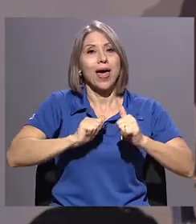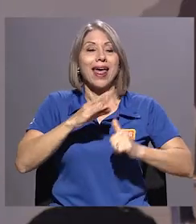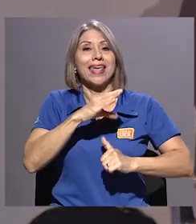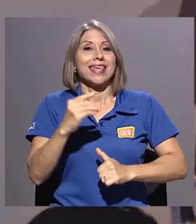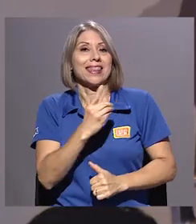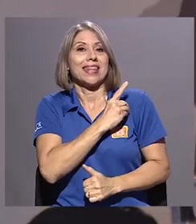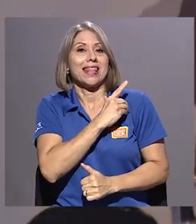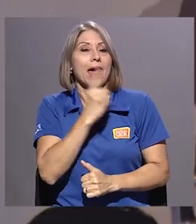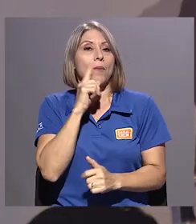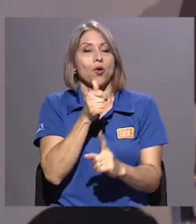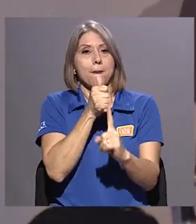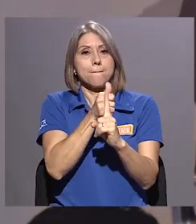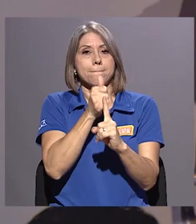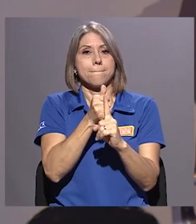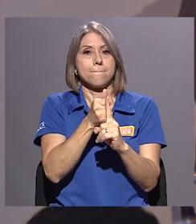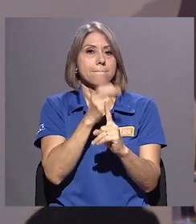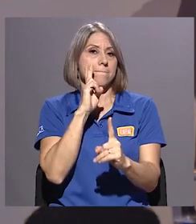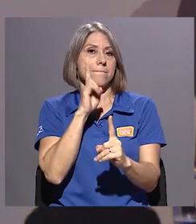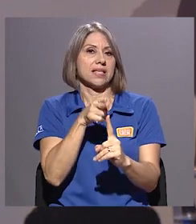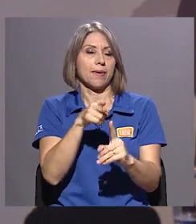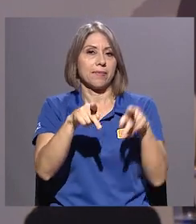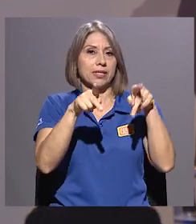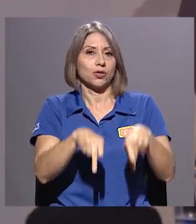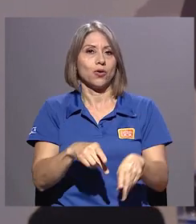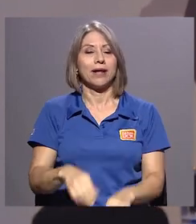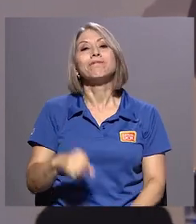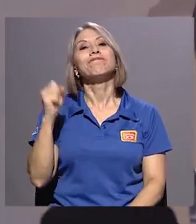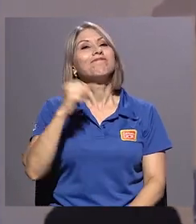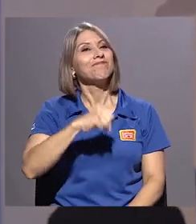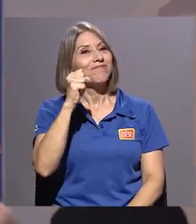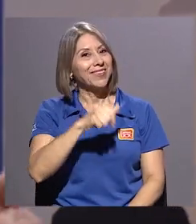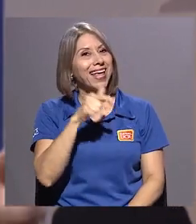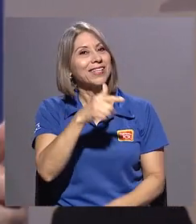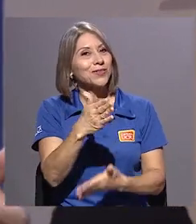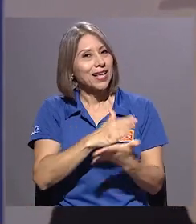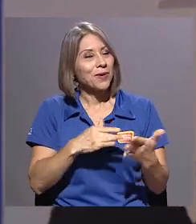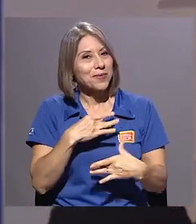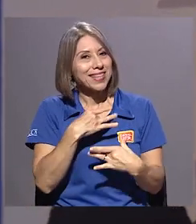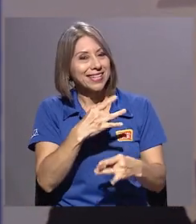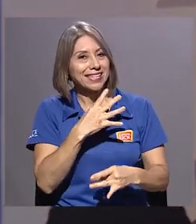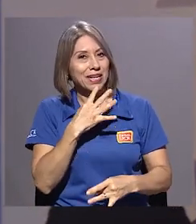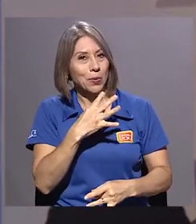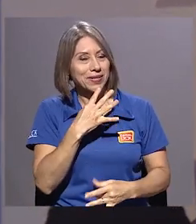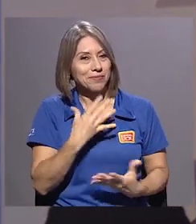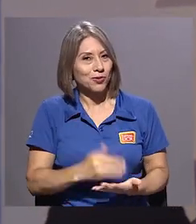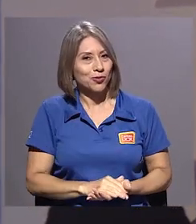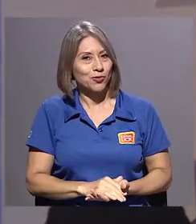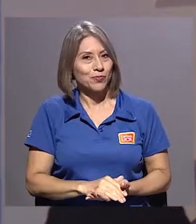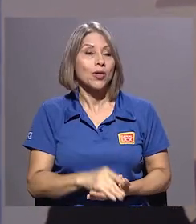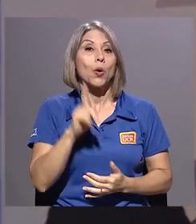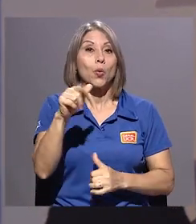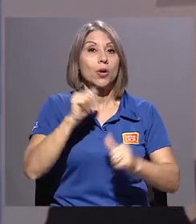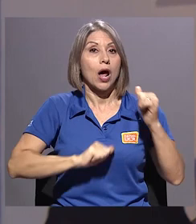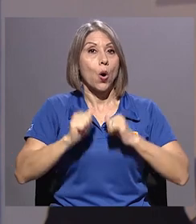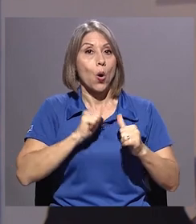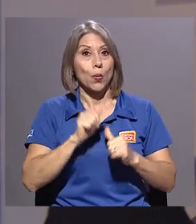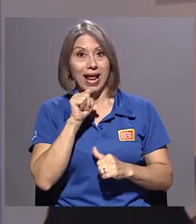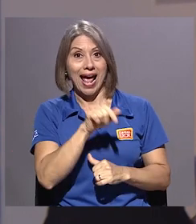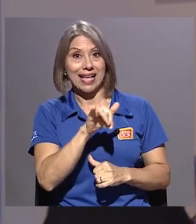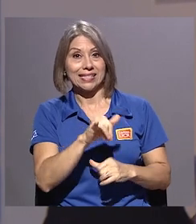Sí. Eso también es algo que me interesa que conversemos y es que una obra de esta complejidad